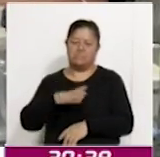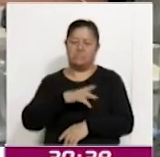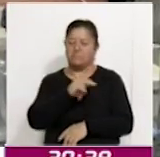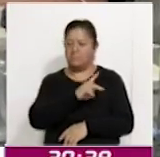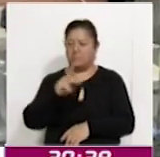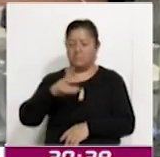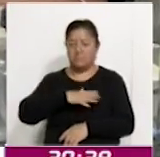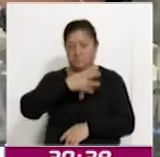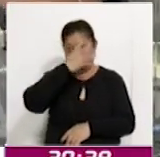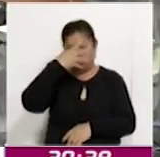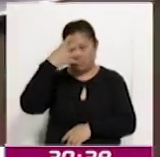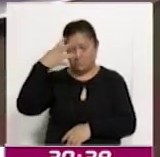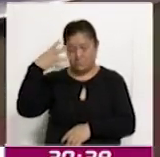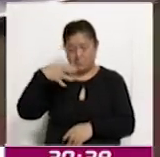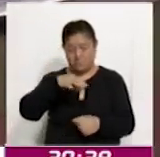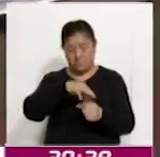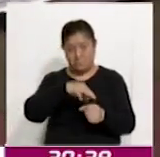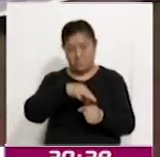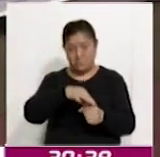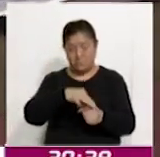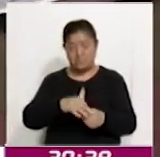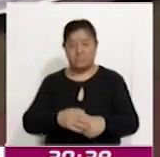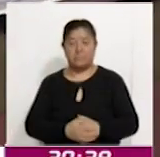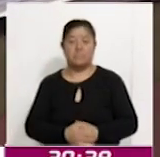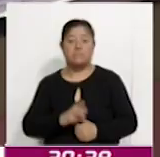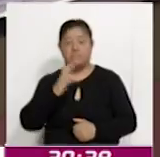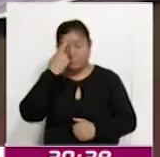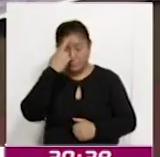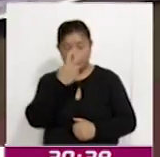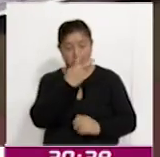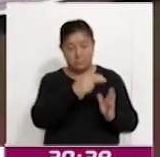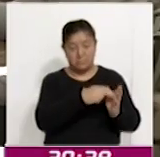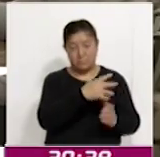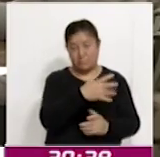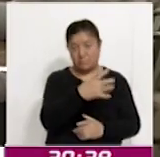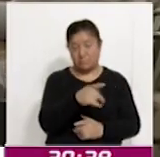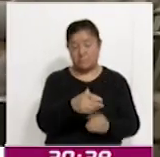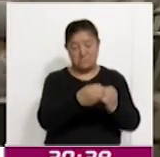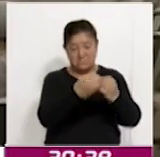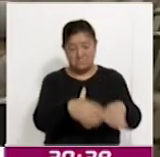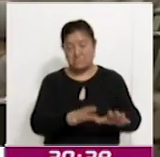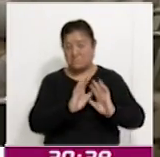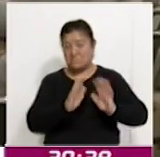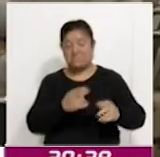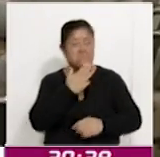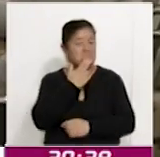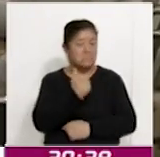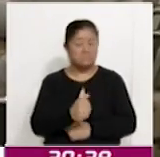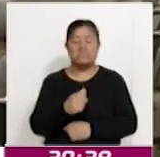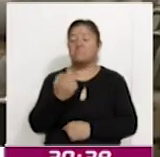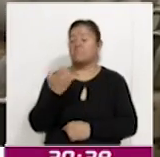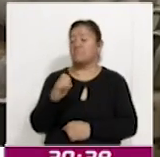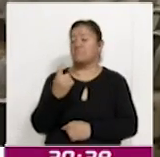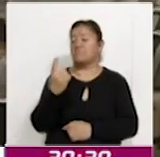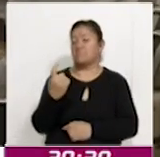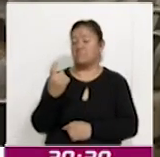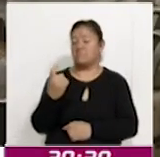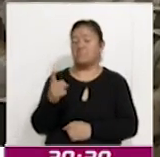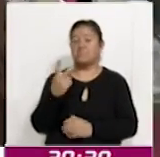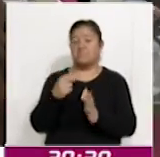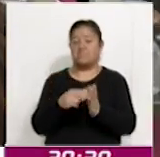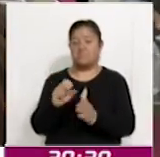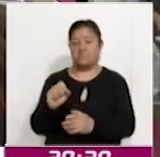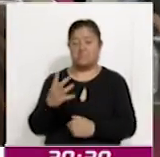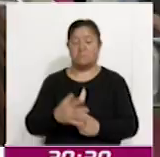Las credenciales para votar emitidas en 2014 perderán su vigencia a partir del 1 de enero de 2025. Por ello, el